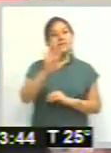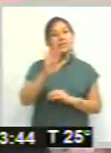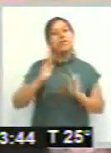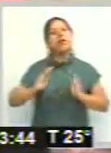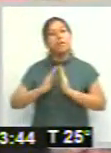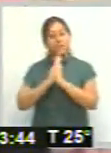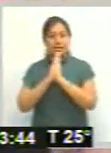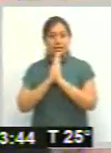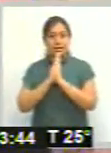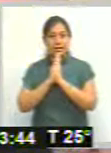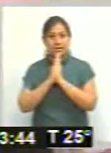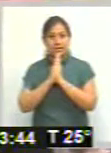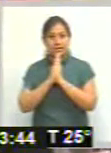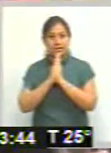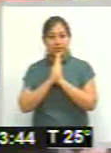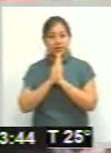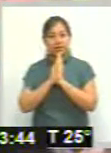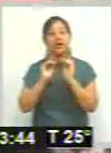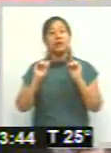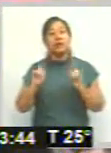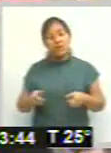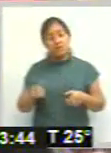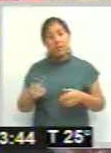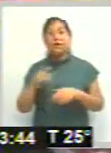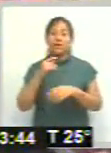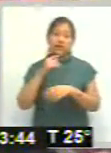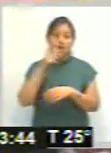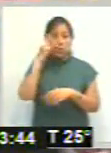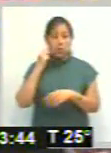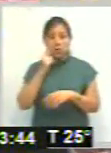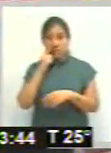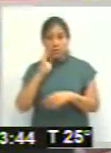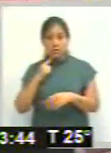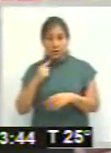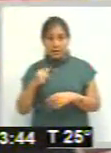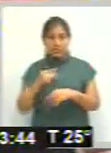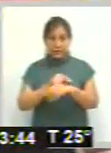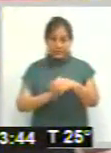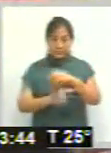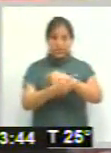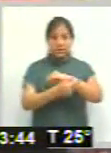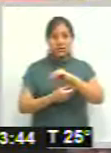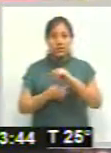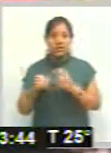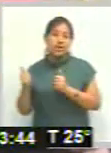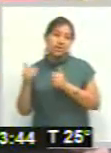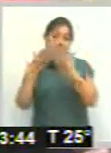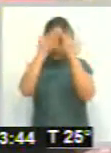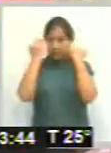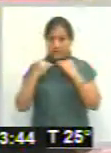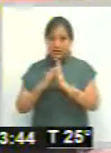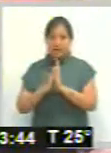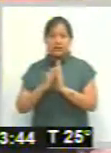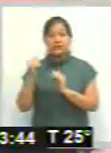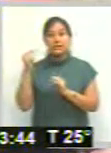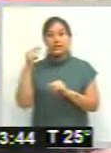A las 5 ahí se restan el novenario y el rosario de María. A las 19 y